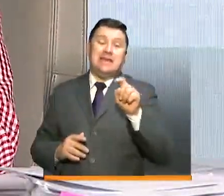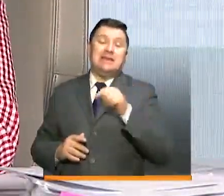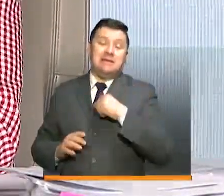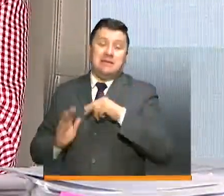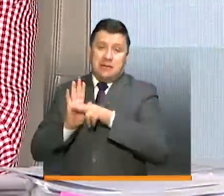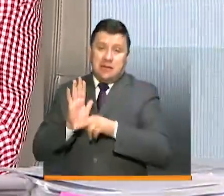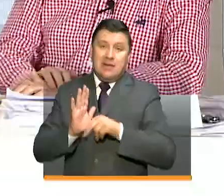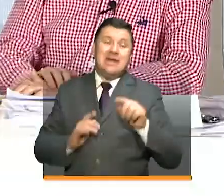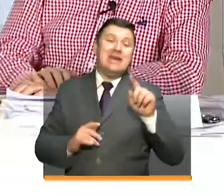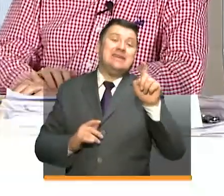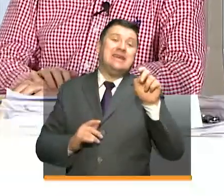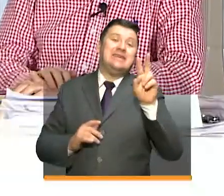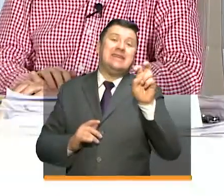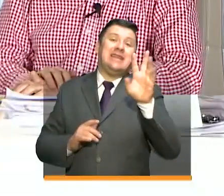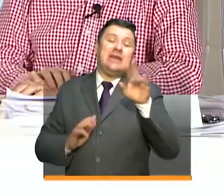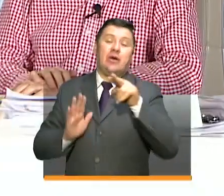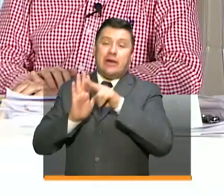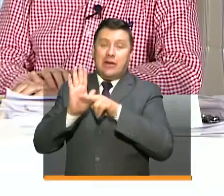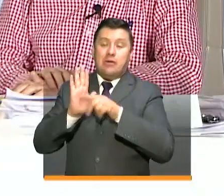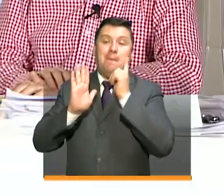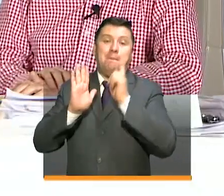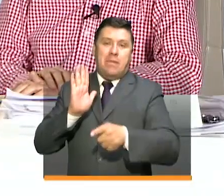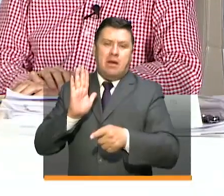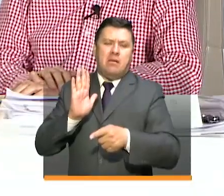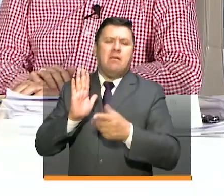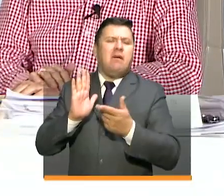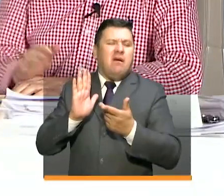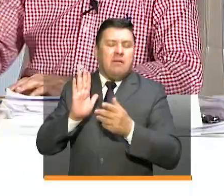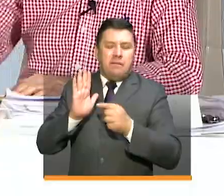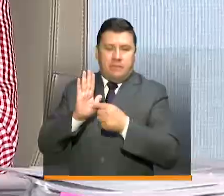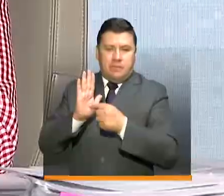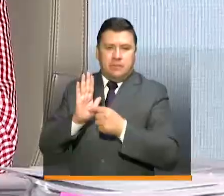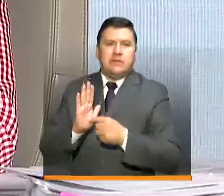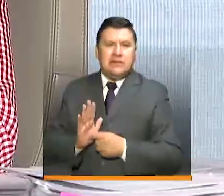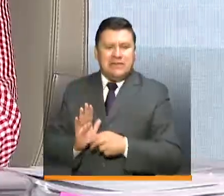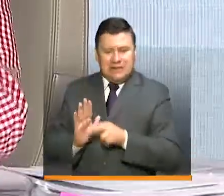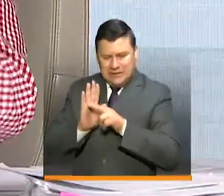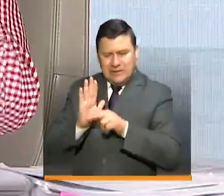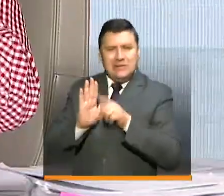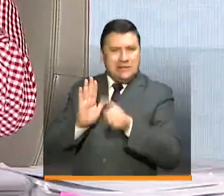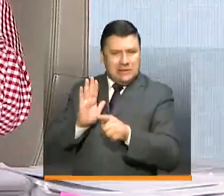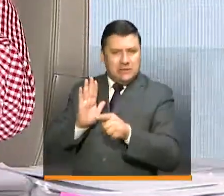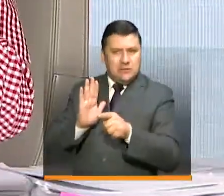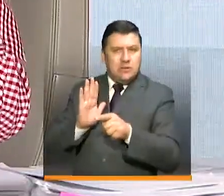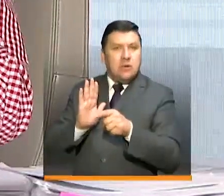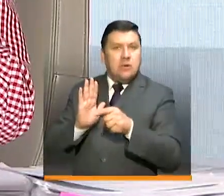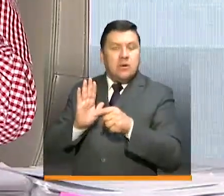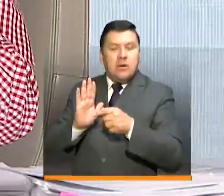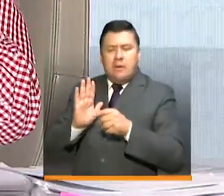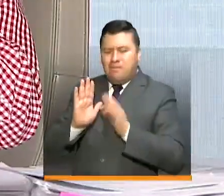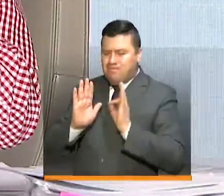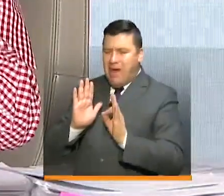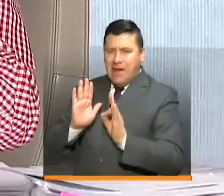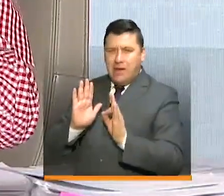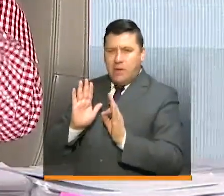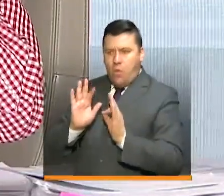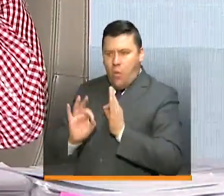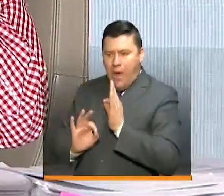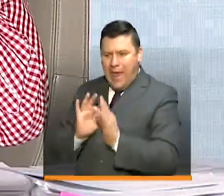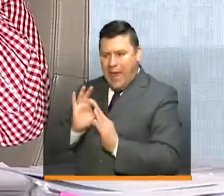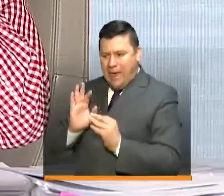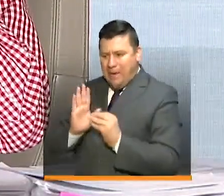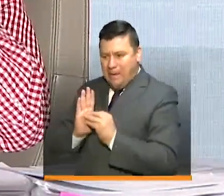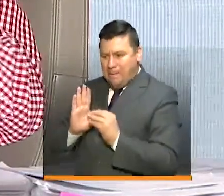resolución 675, que corresponden a los protocolos. Esas resoluciones se han hecho con todo el tino, con todo el cuidado,